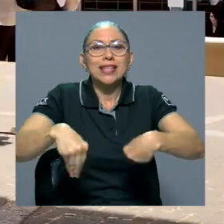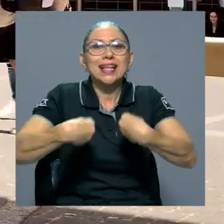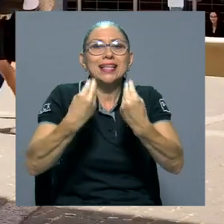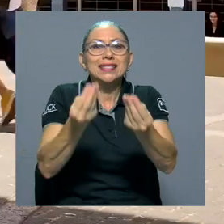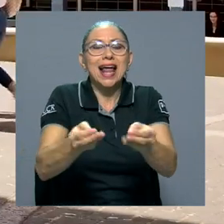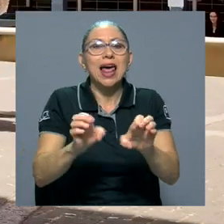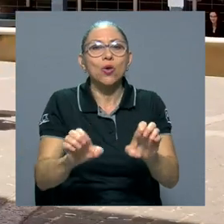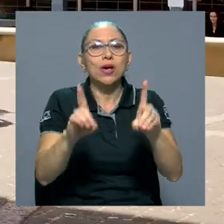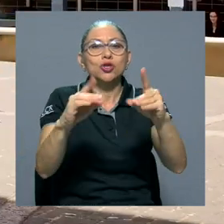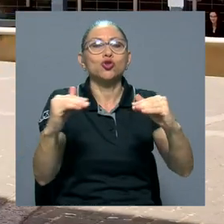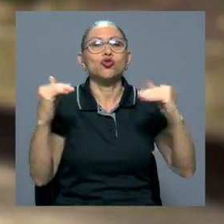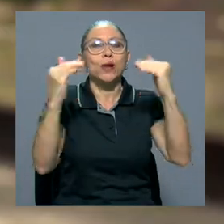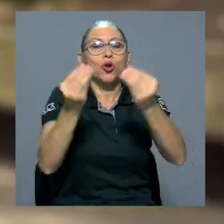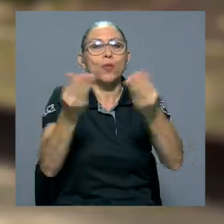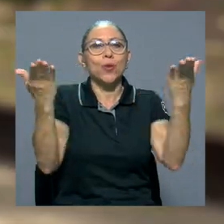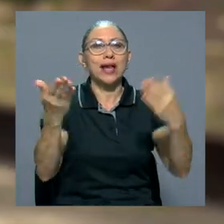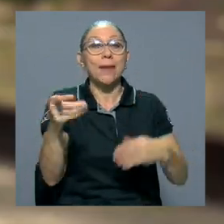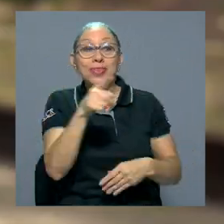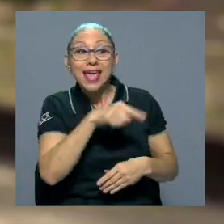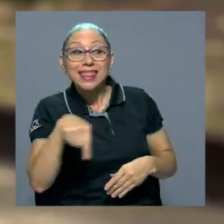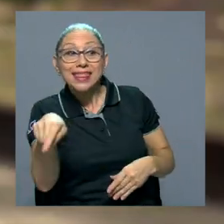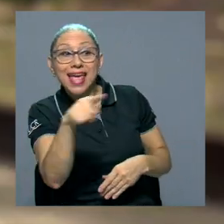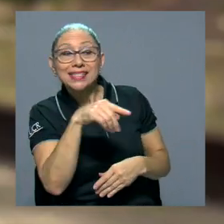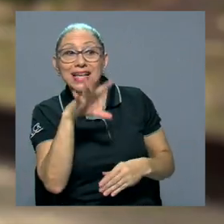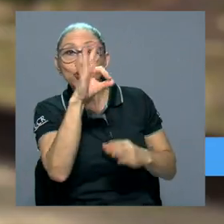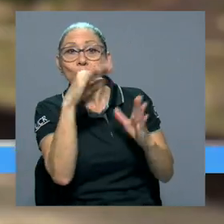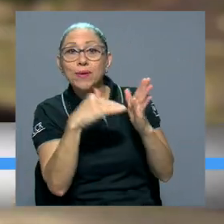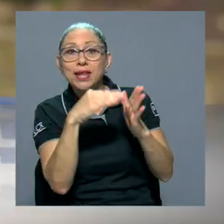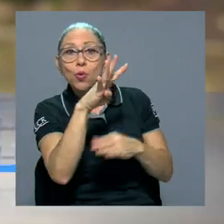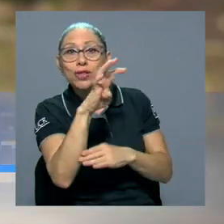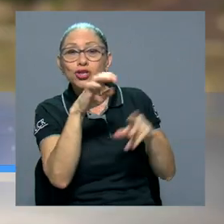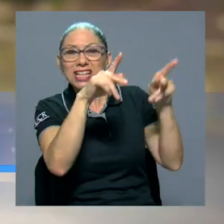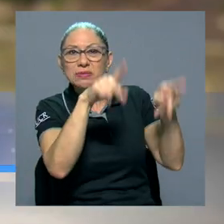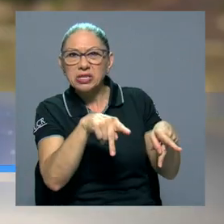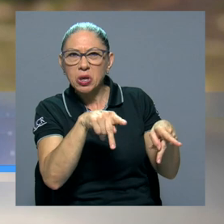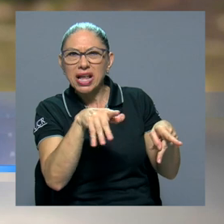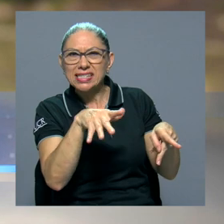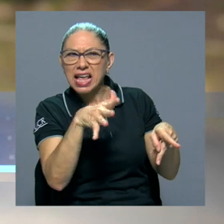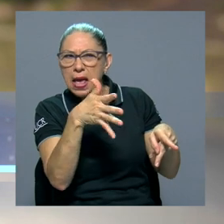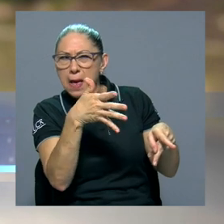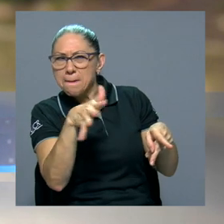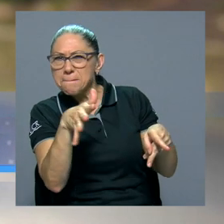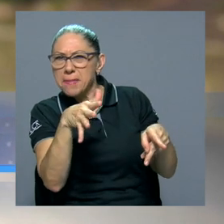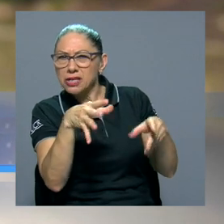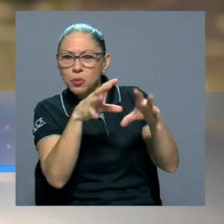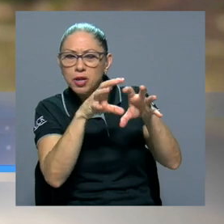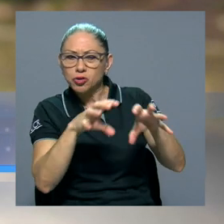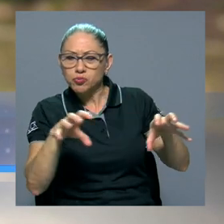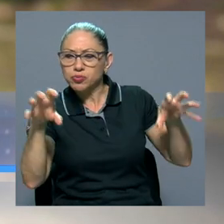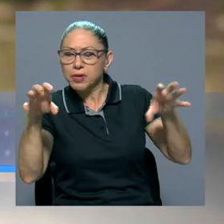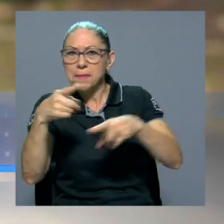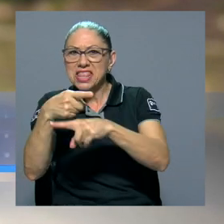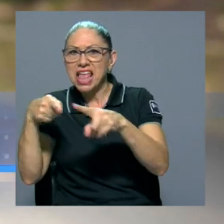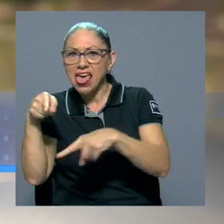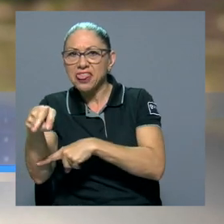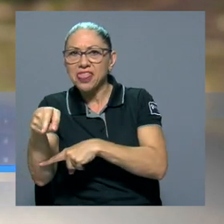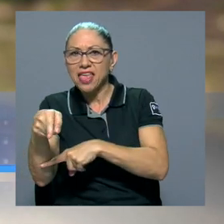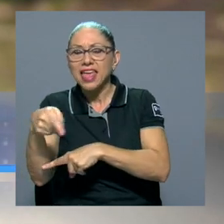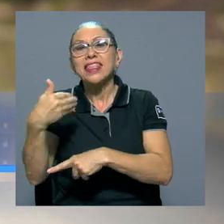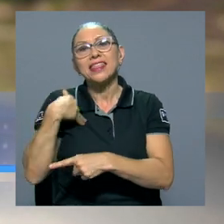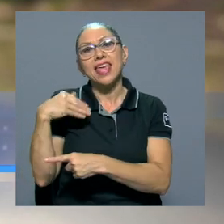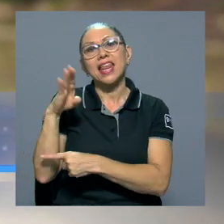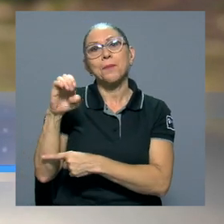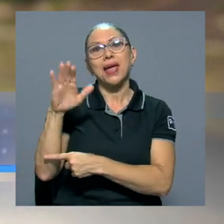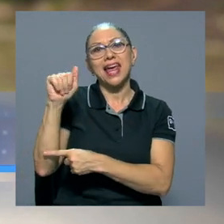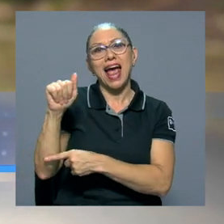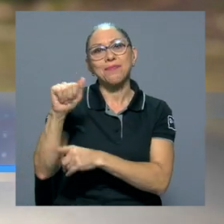pública les ofrece. De esas, 9.400 personas, más o menos la mitad también tienen beca socioeconómica.